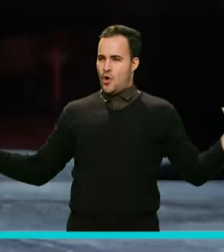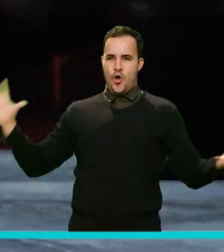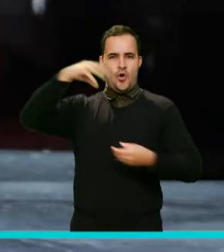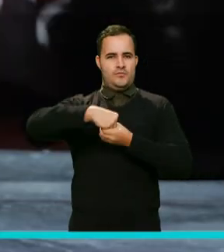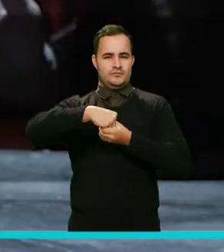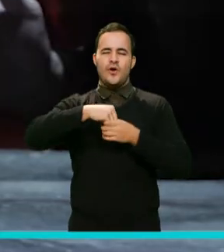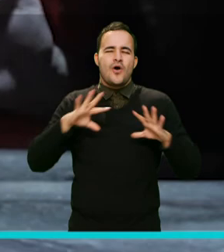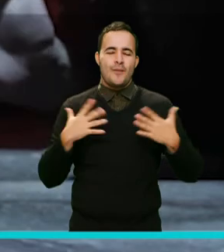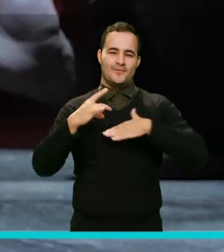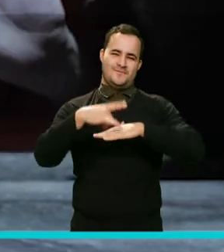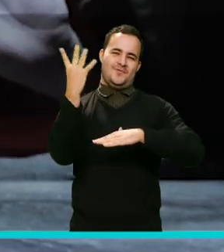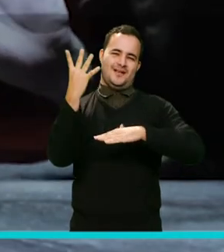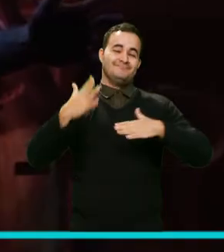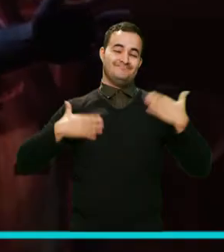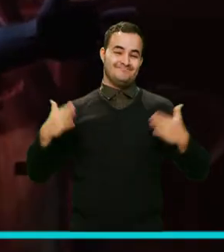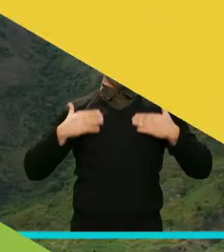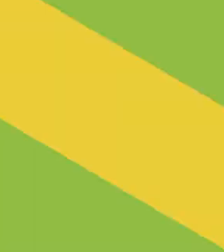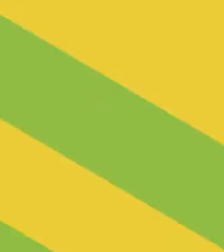en la ciudad desde la virtualidad.